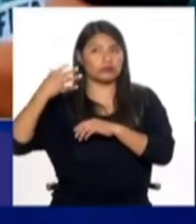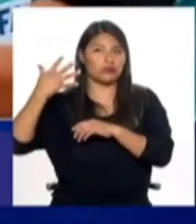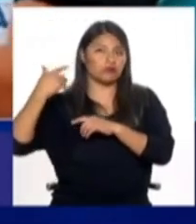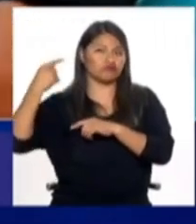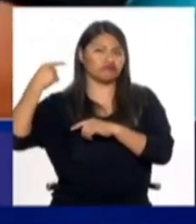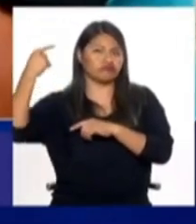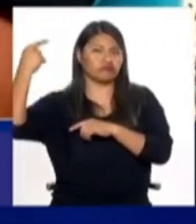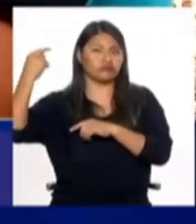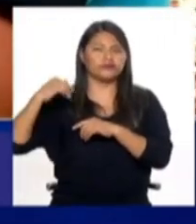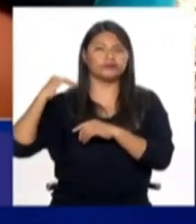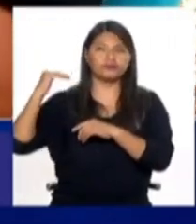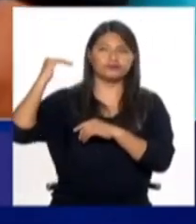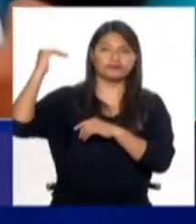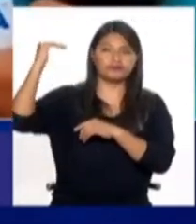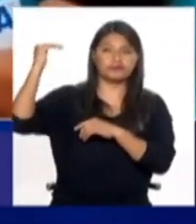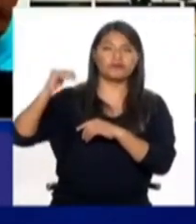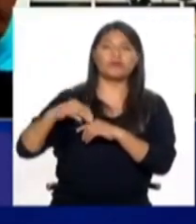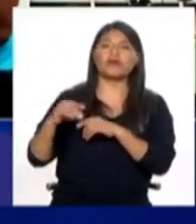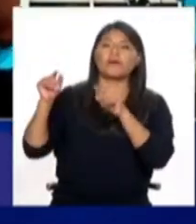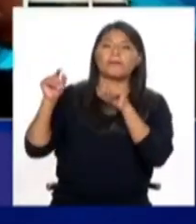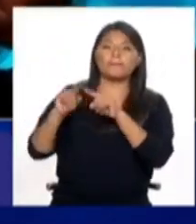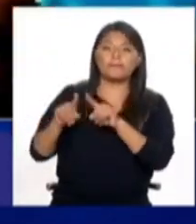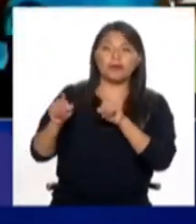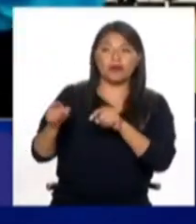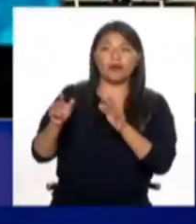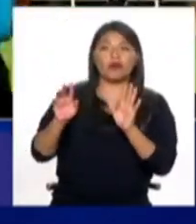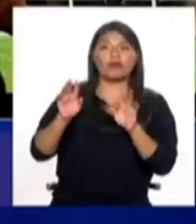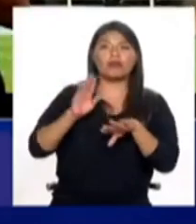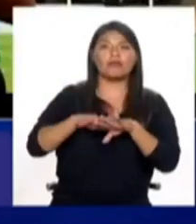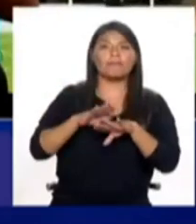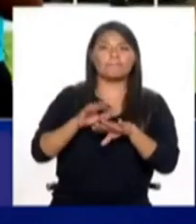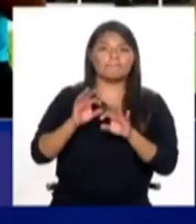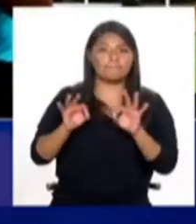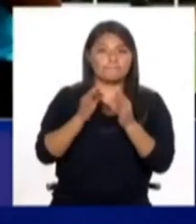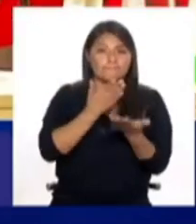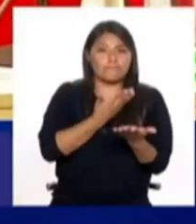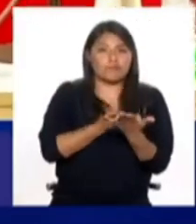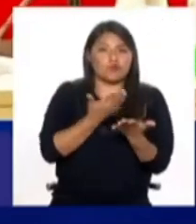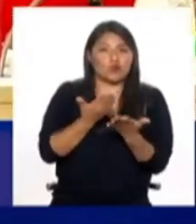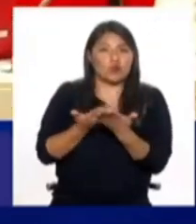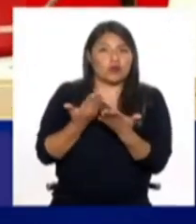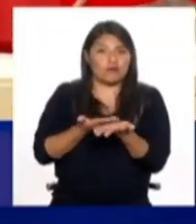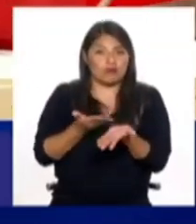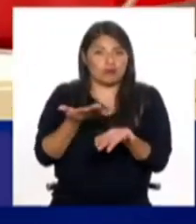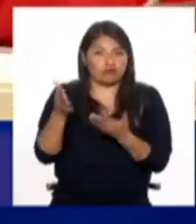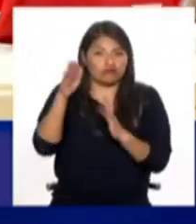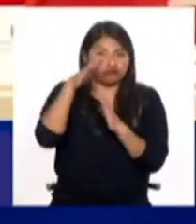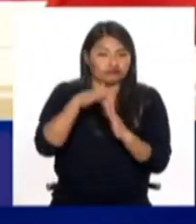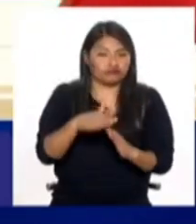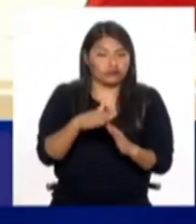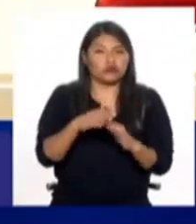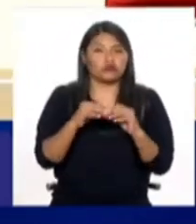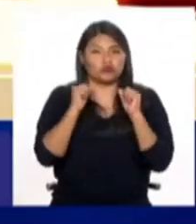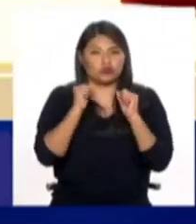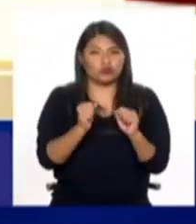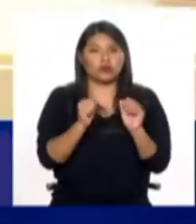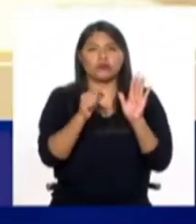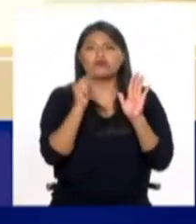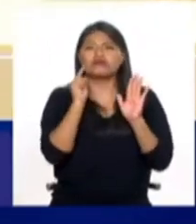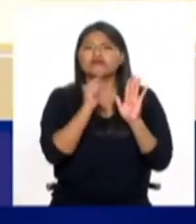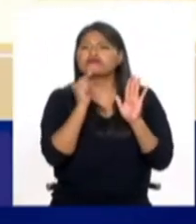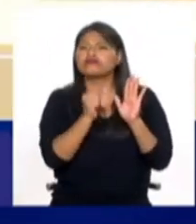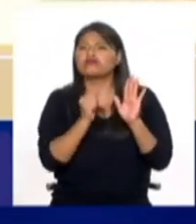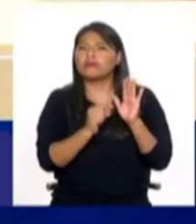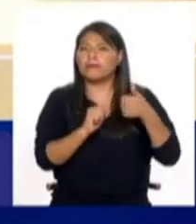los procesos para poder probar un acto discriminatorio son muy fuertes. La